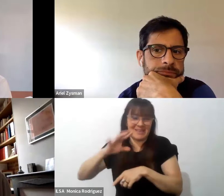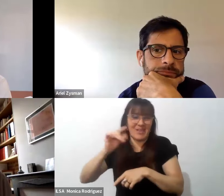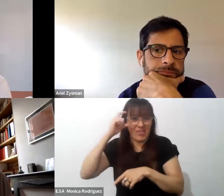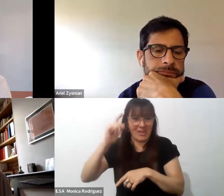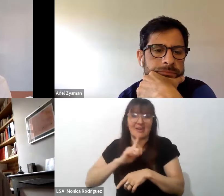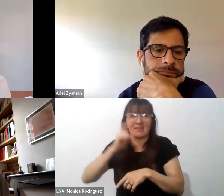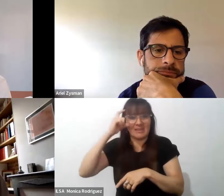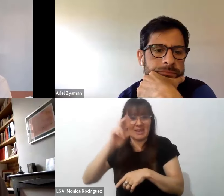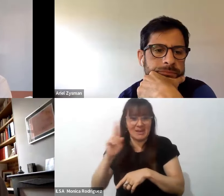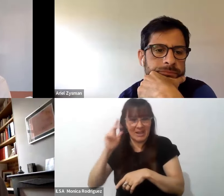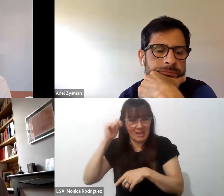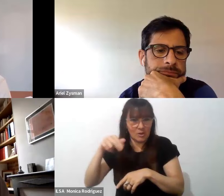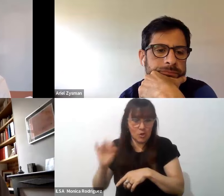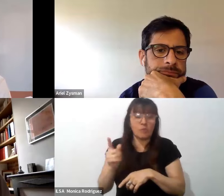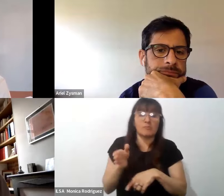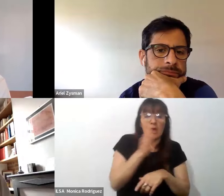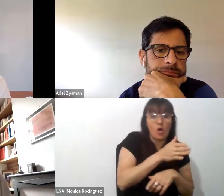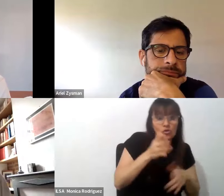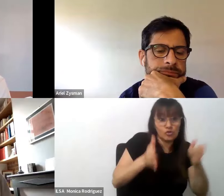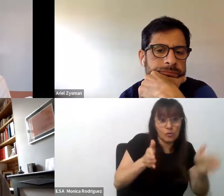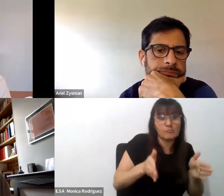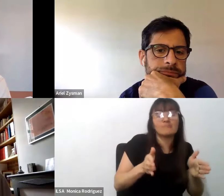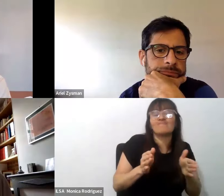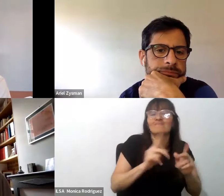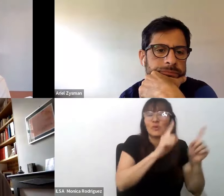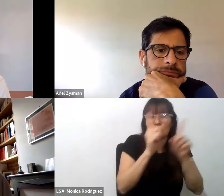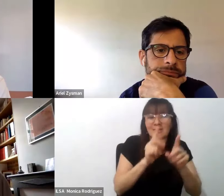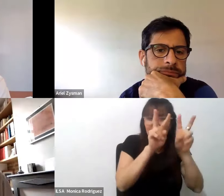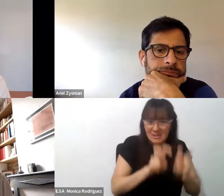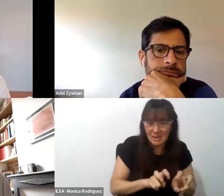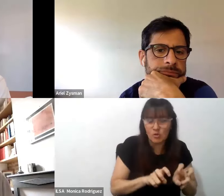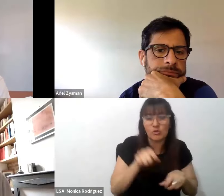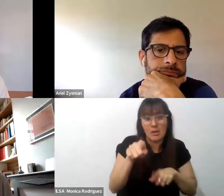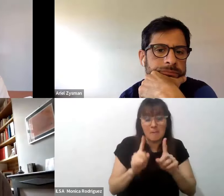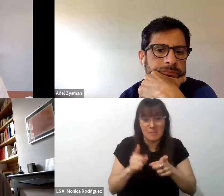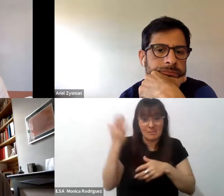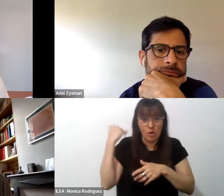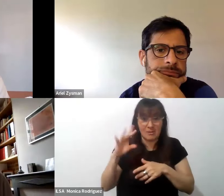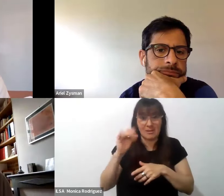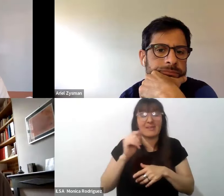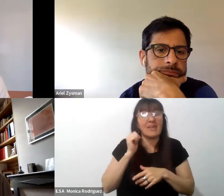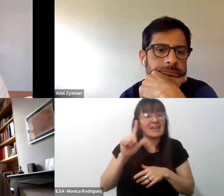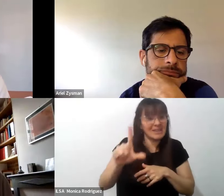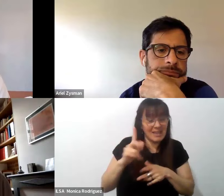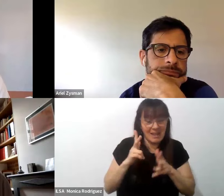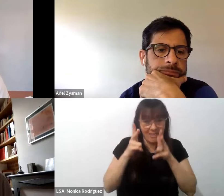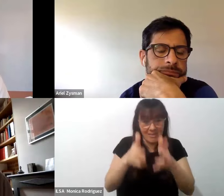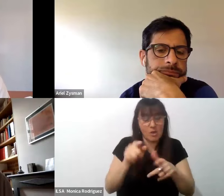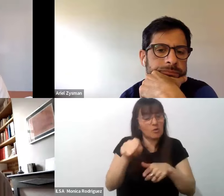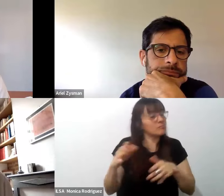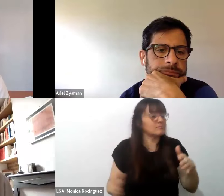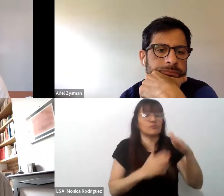y esta circulación en red que subrayó Daniel es fundamental porque cree